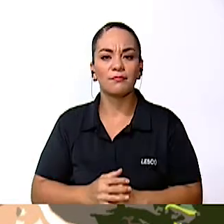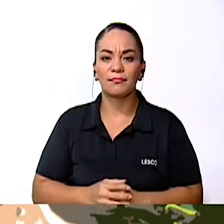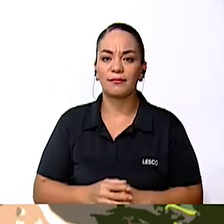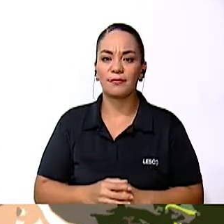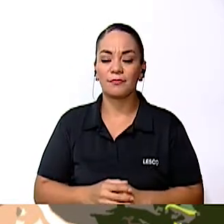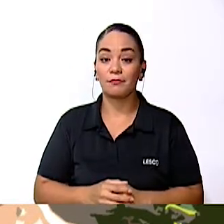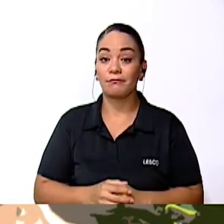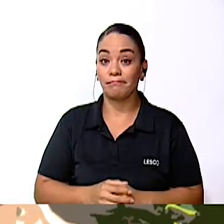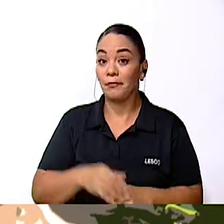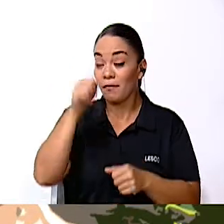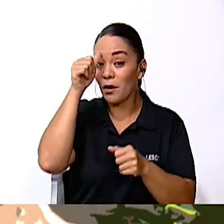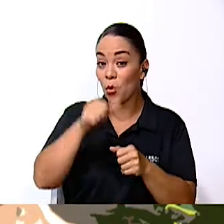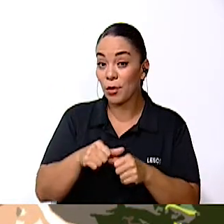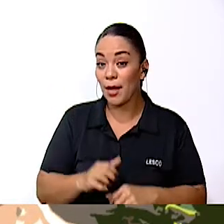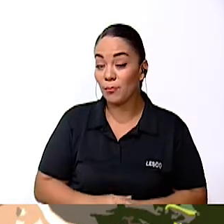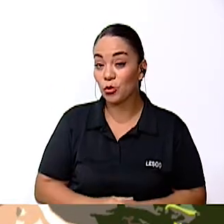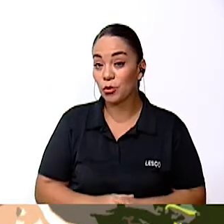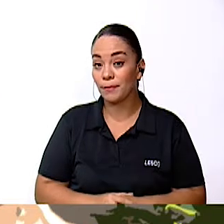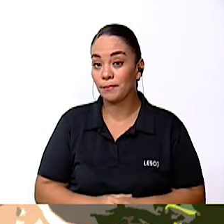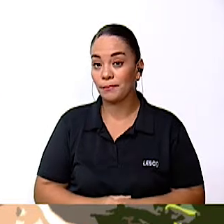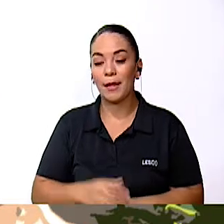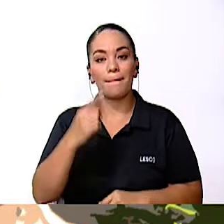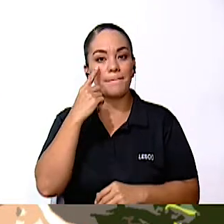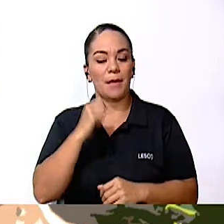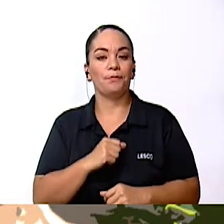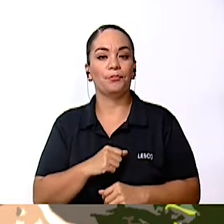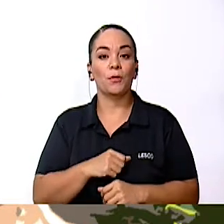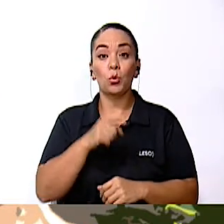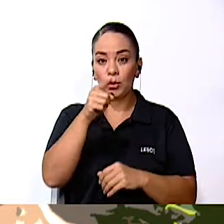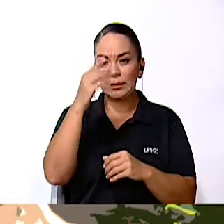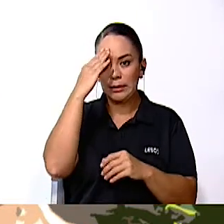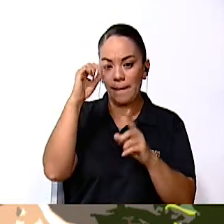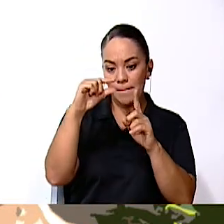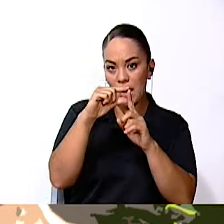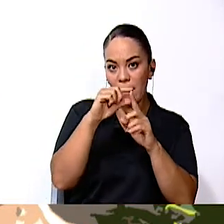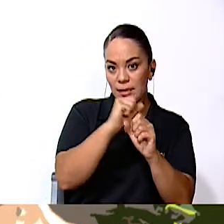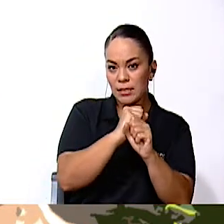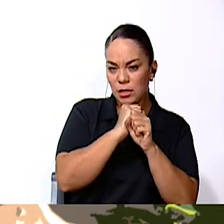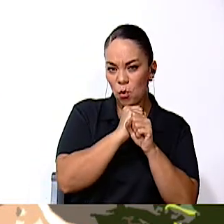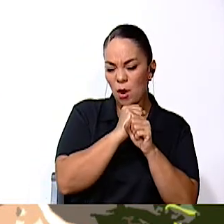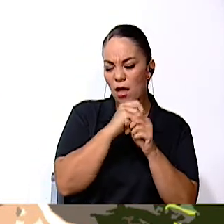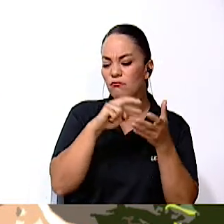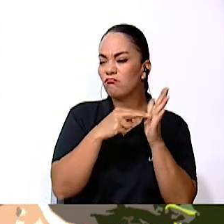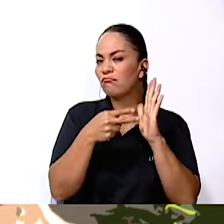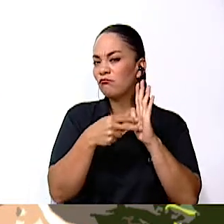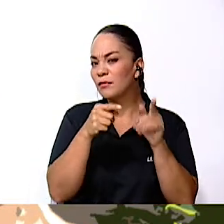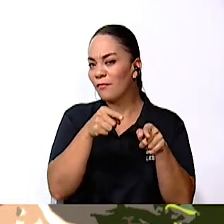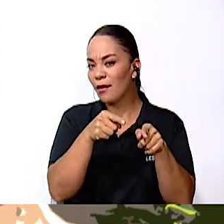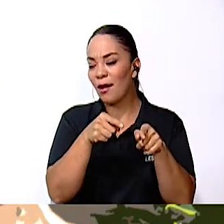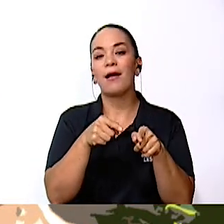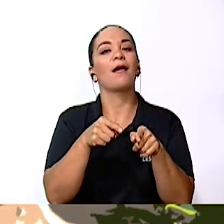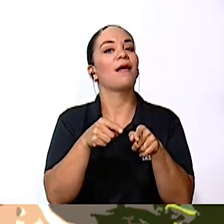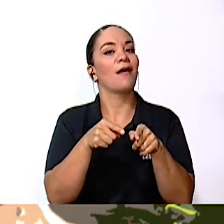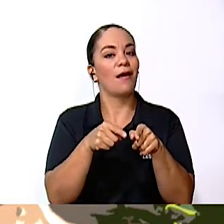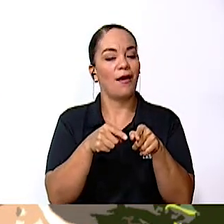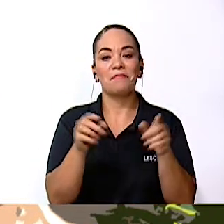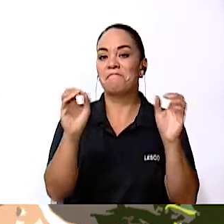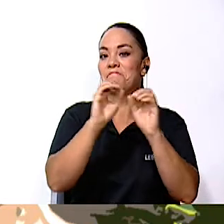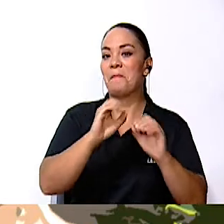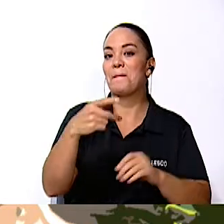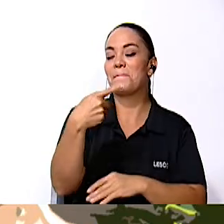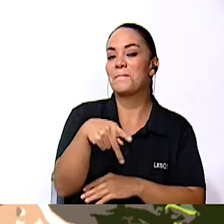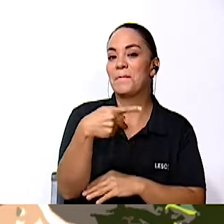Lo repasamos. Empecemos por seguridad. ¿Ustedes saben lo que es seguridad? Bueno, seguridad es ausencia de peligro.